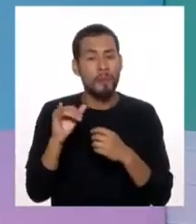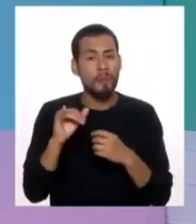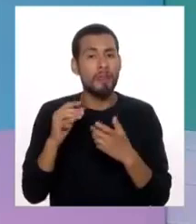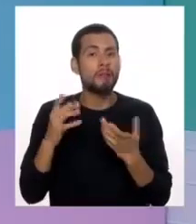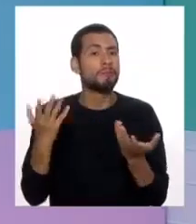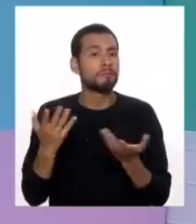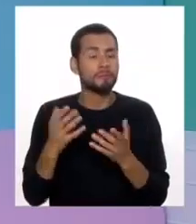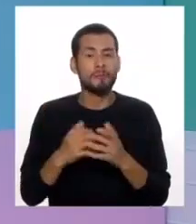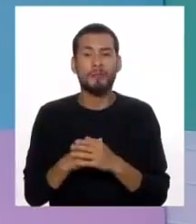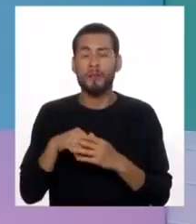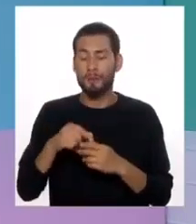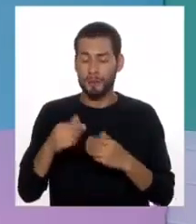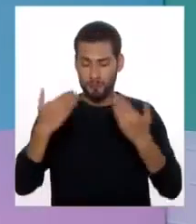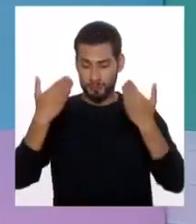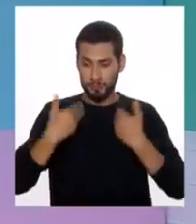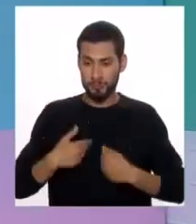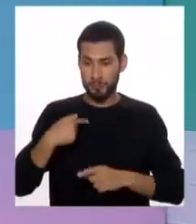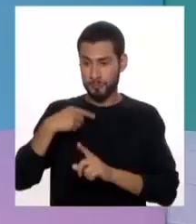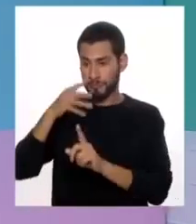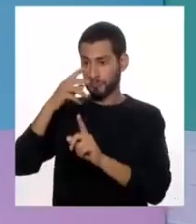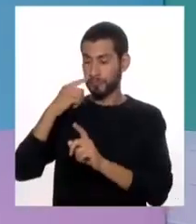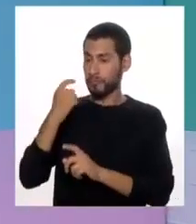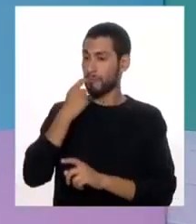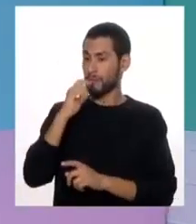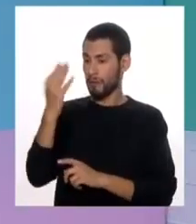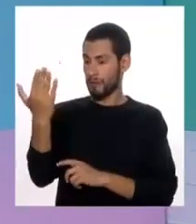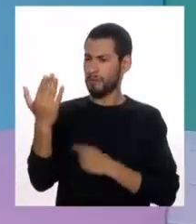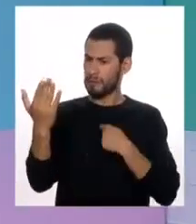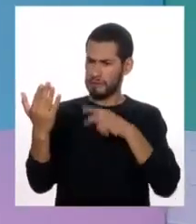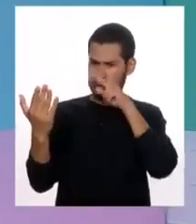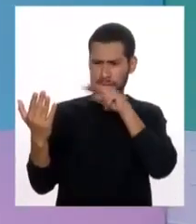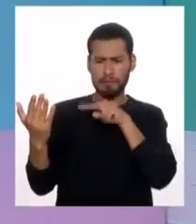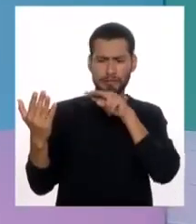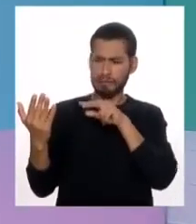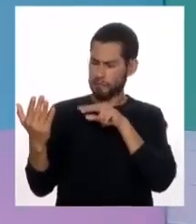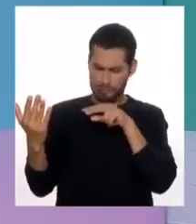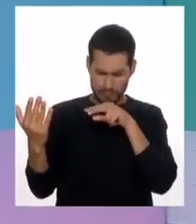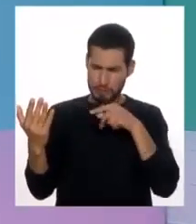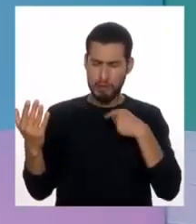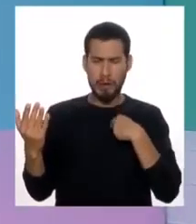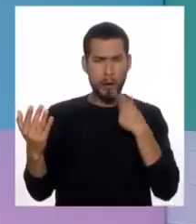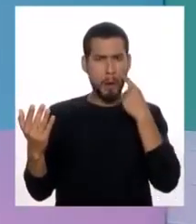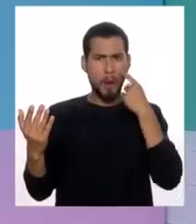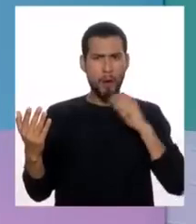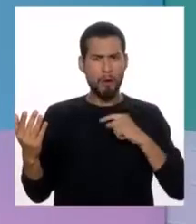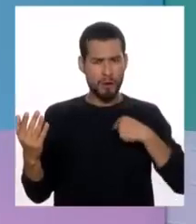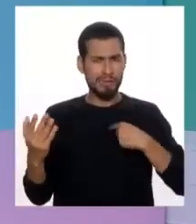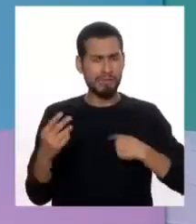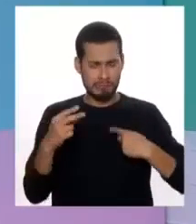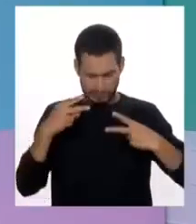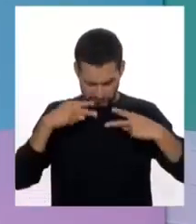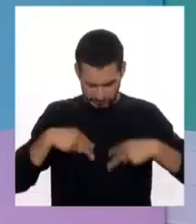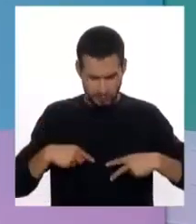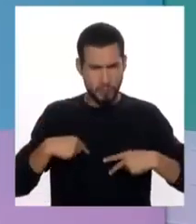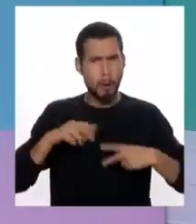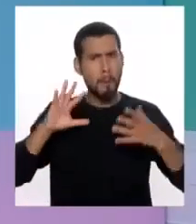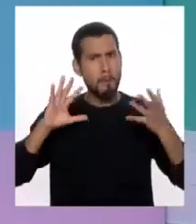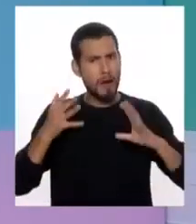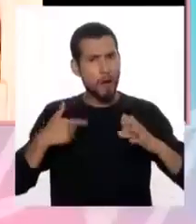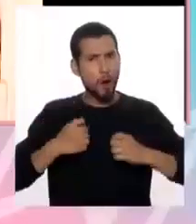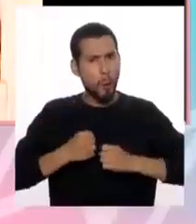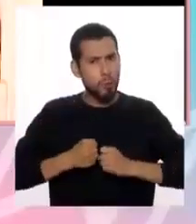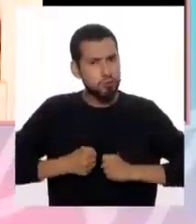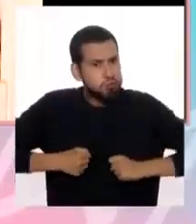distorsión de la imagen corporal, es decir, la persona se percibe como que estuviera en sobrepeso